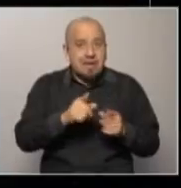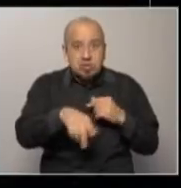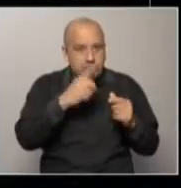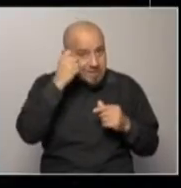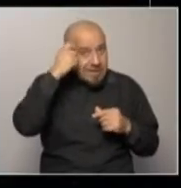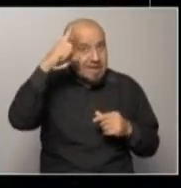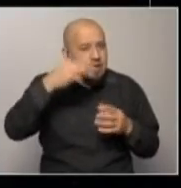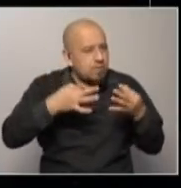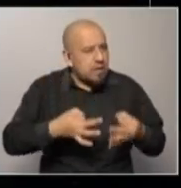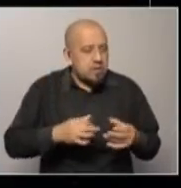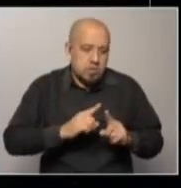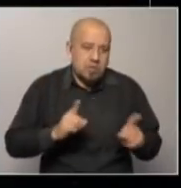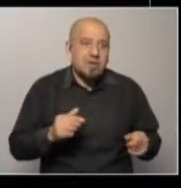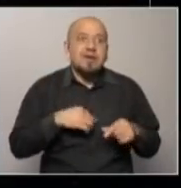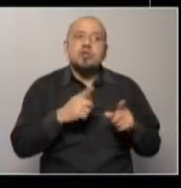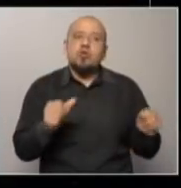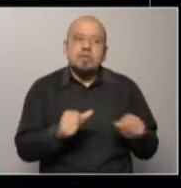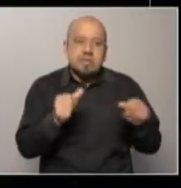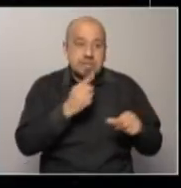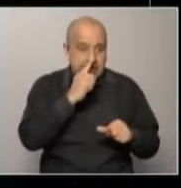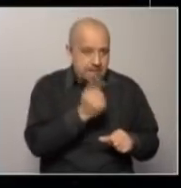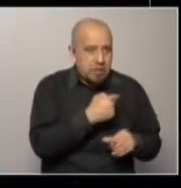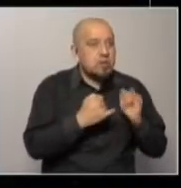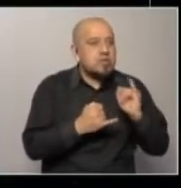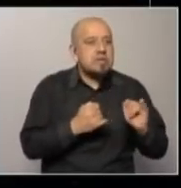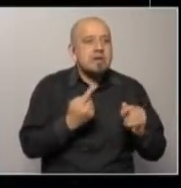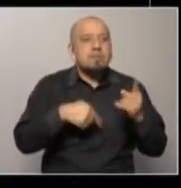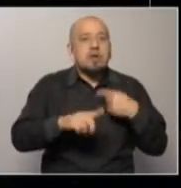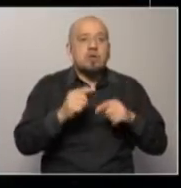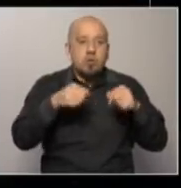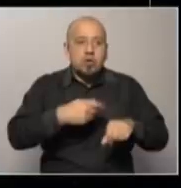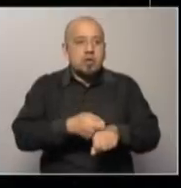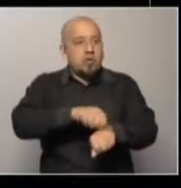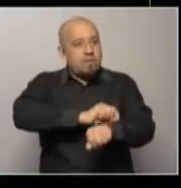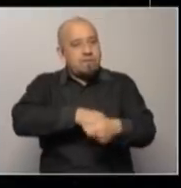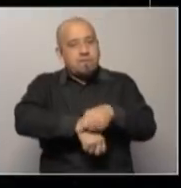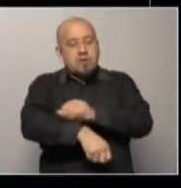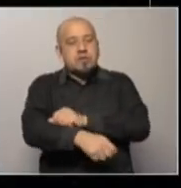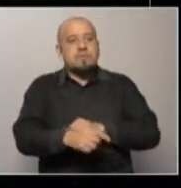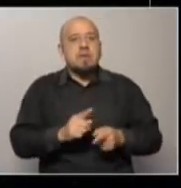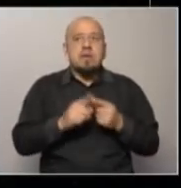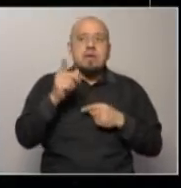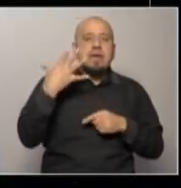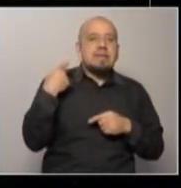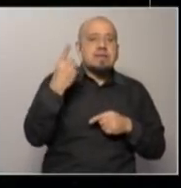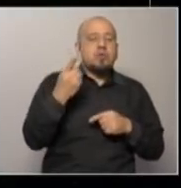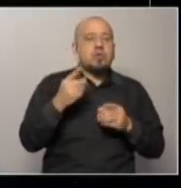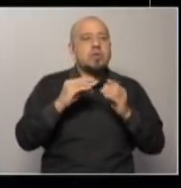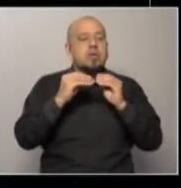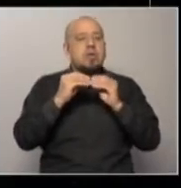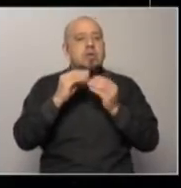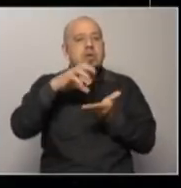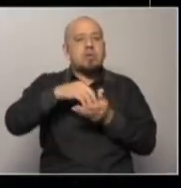inteligentes son las que se pueden hacer más rápido y a veces los esfuerzos hoy Mijail Borjar que fue el director de la Unidad de Presupuestos